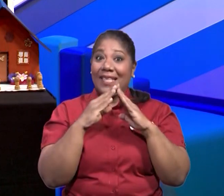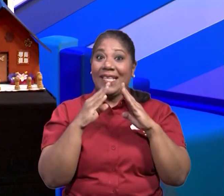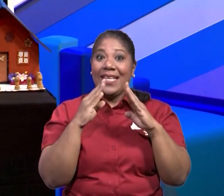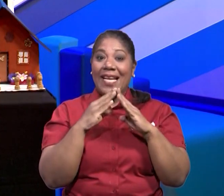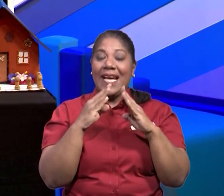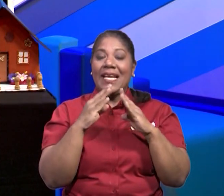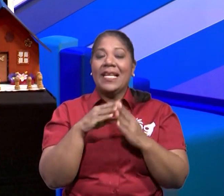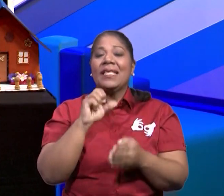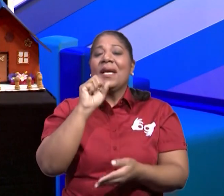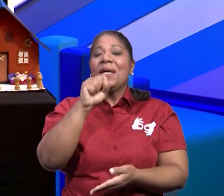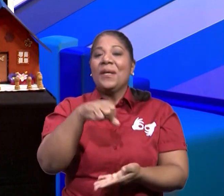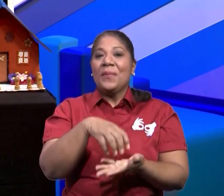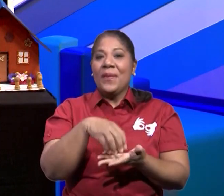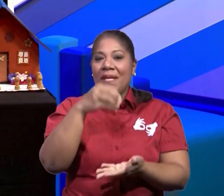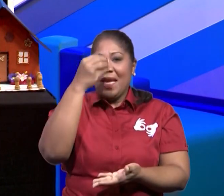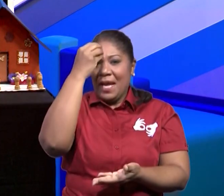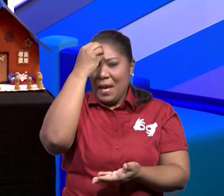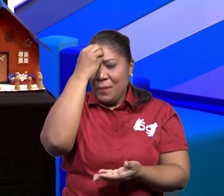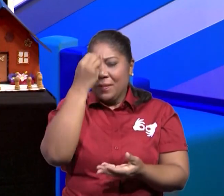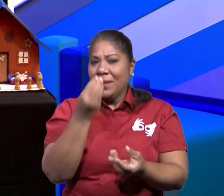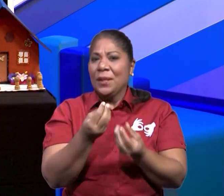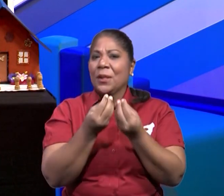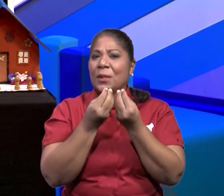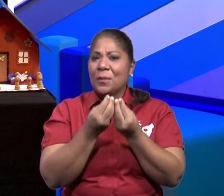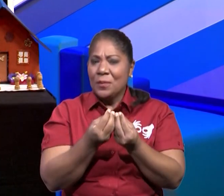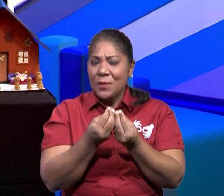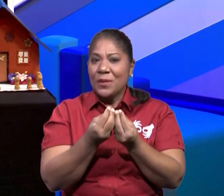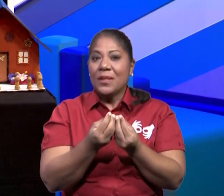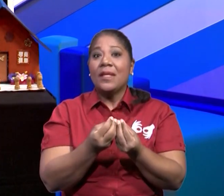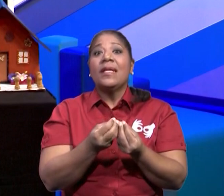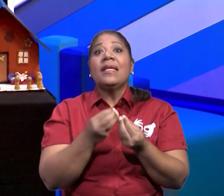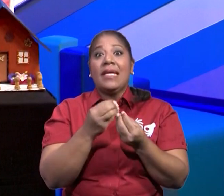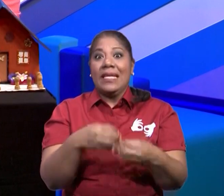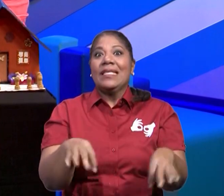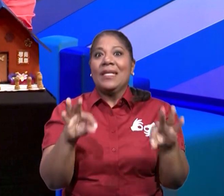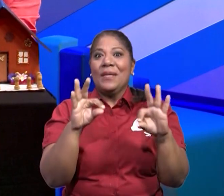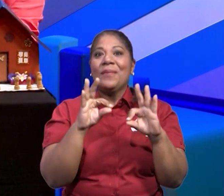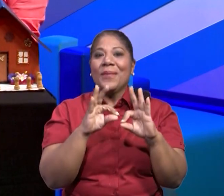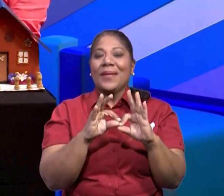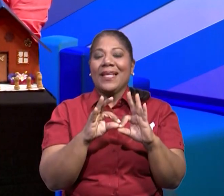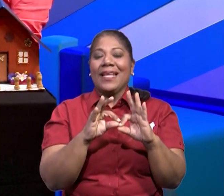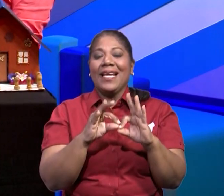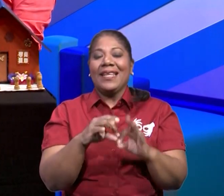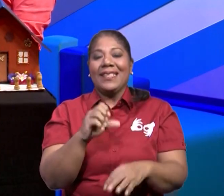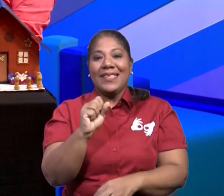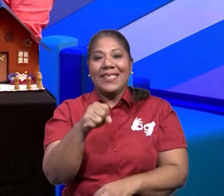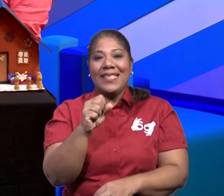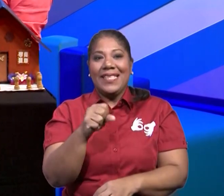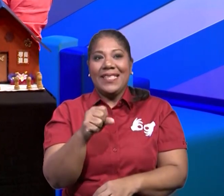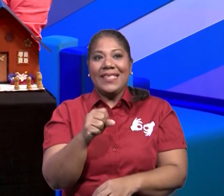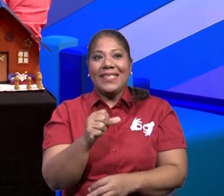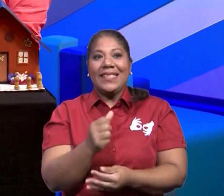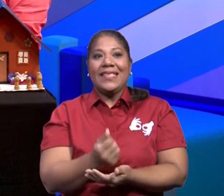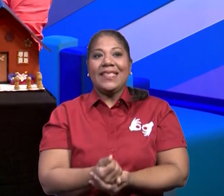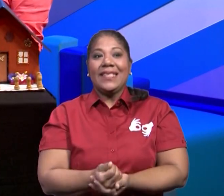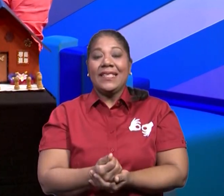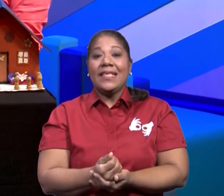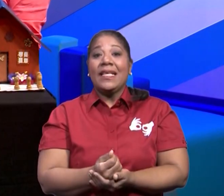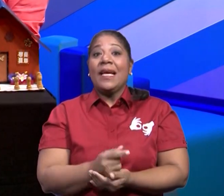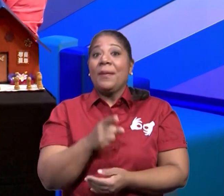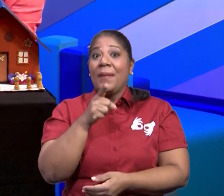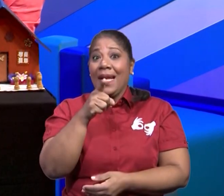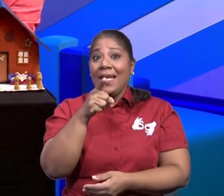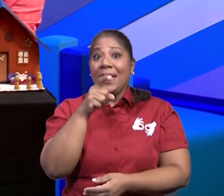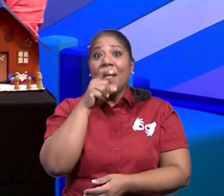mucho mejor y el aprendizaje es más significativo, ¿verdad? Bien, señores